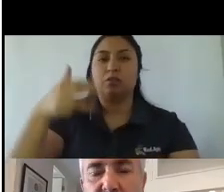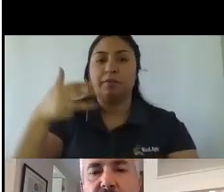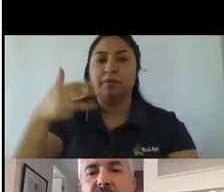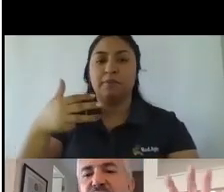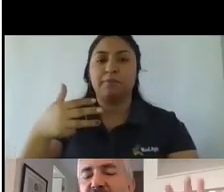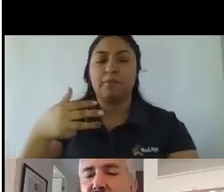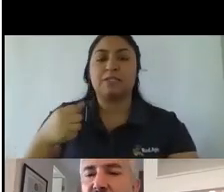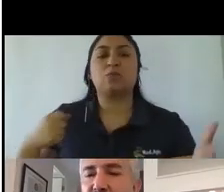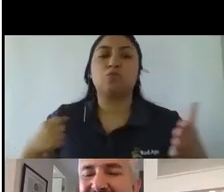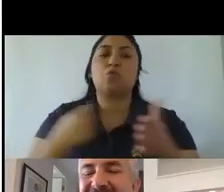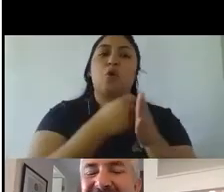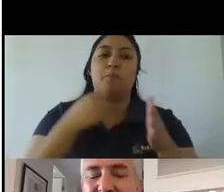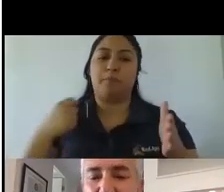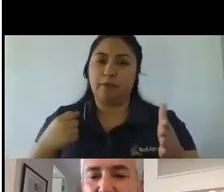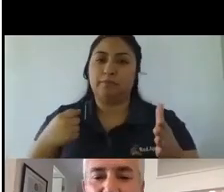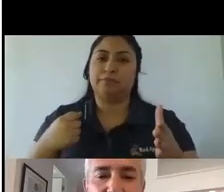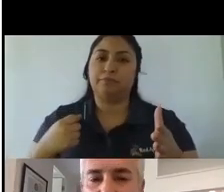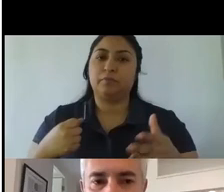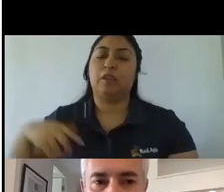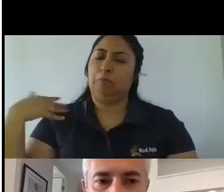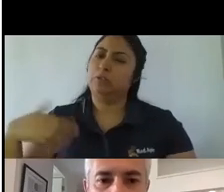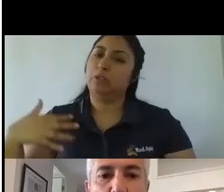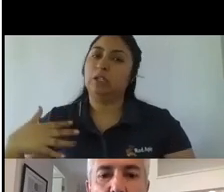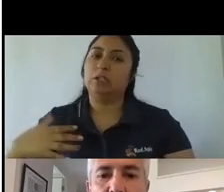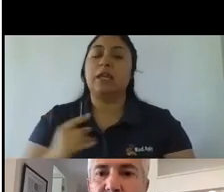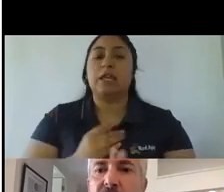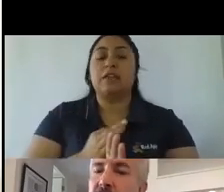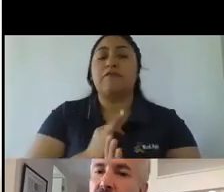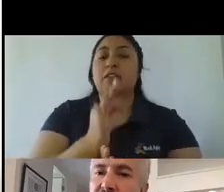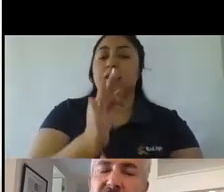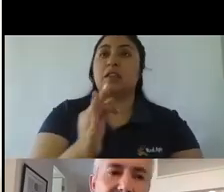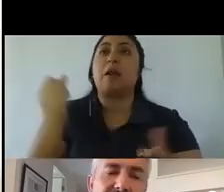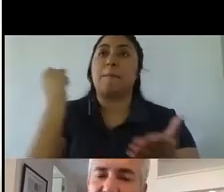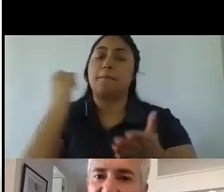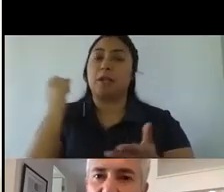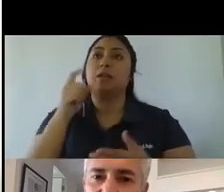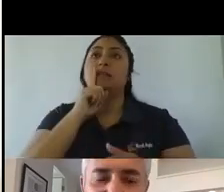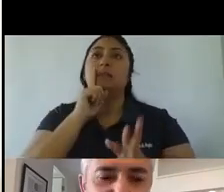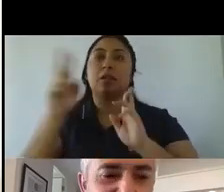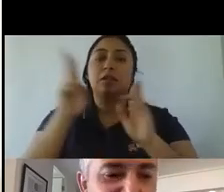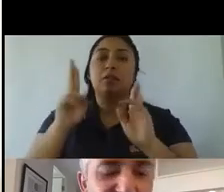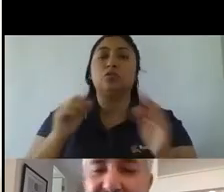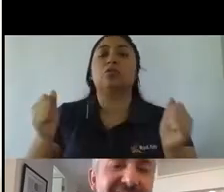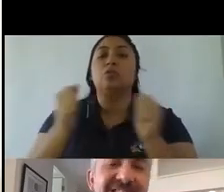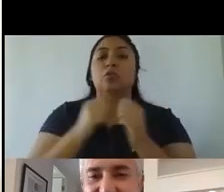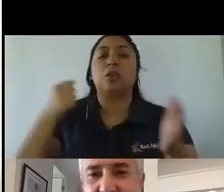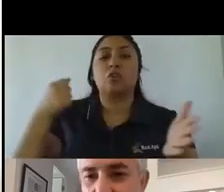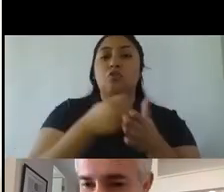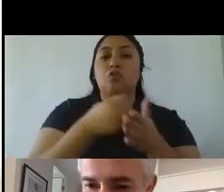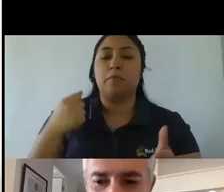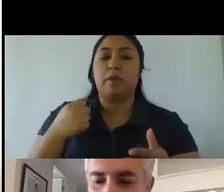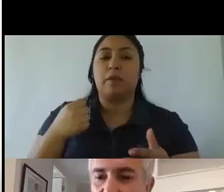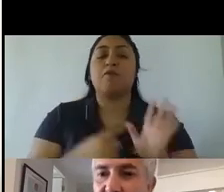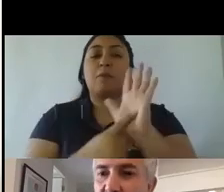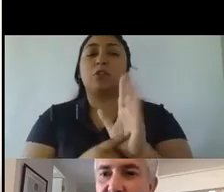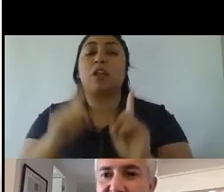y finalmente nuestra lealtad las marcas tiene que ver con ese golpe entonces acá solamente va a mostrarles ciertas cosas